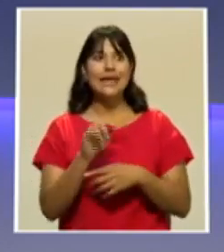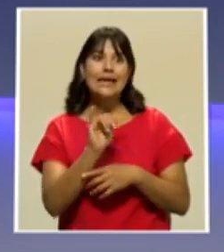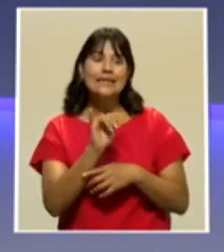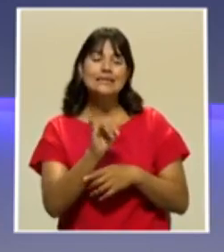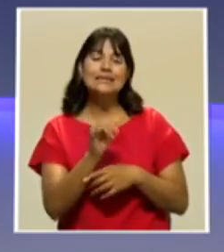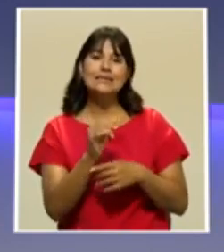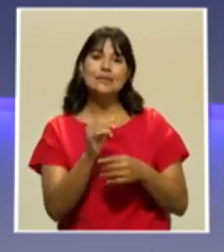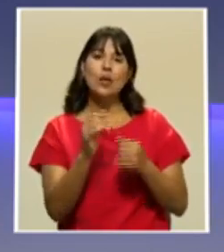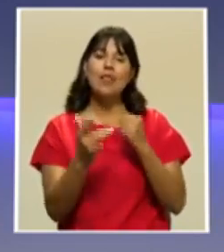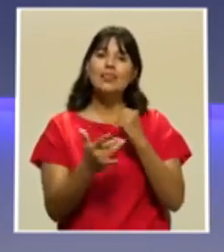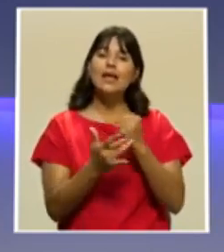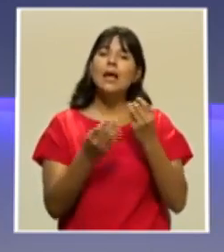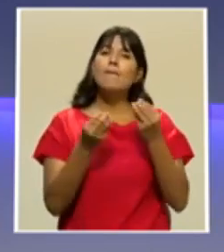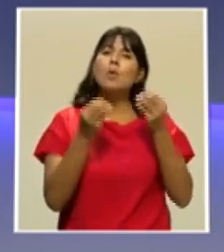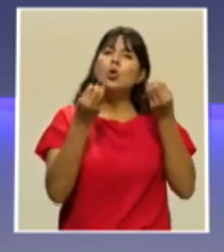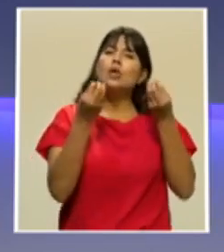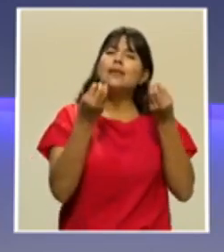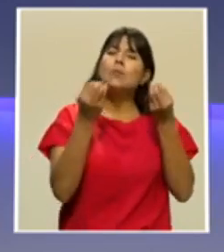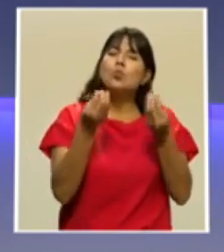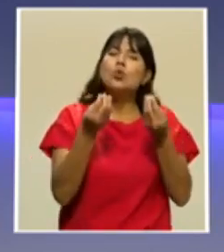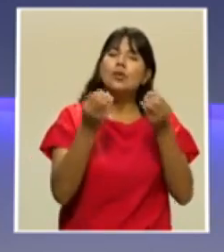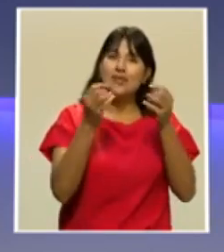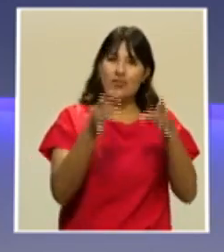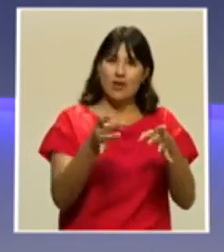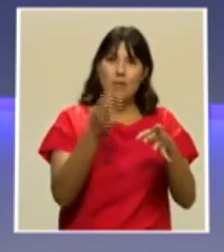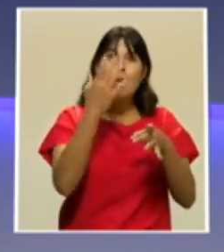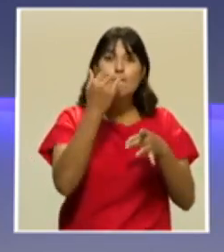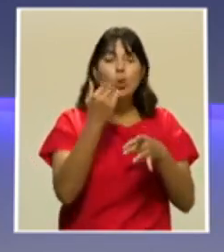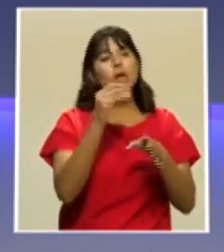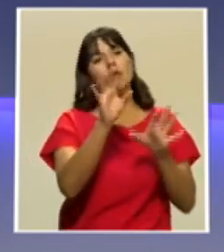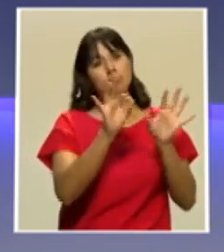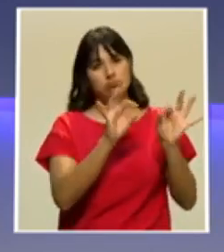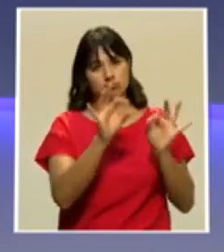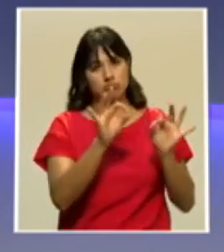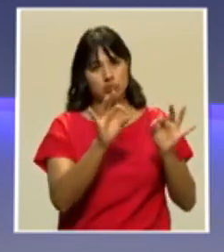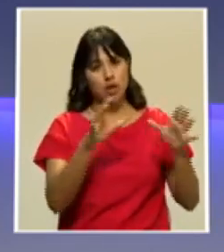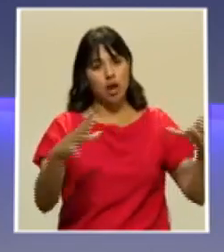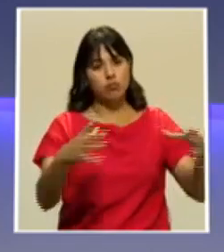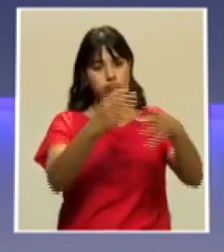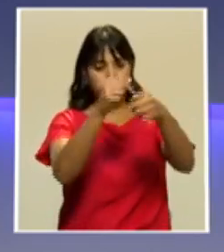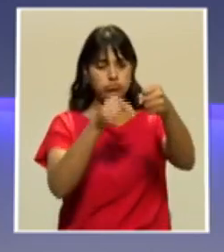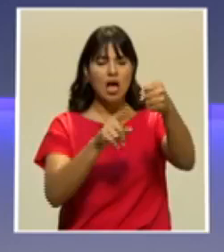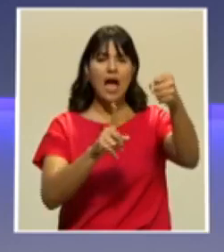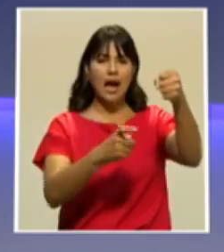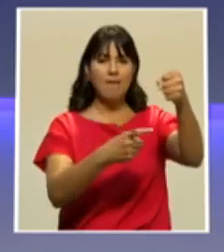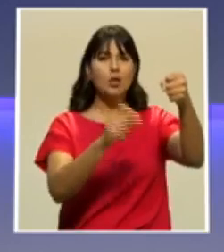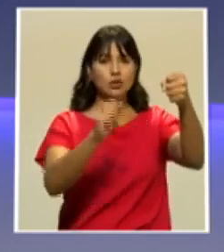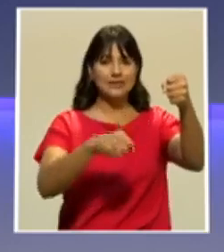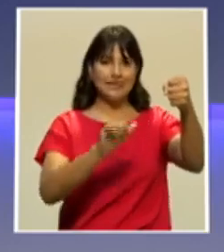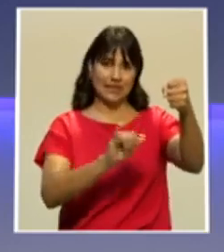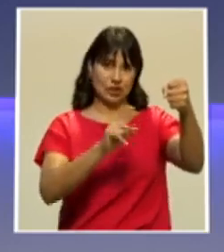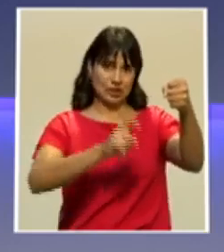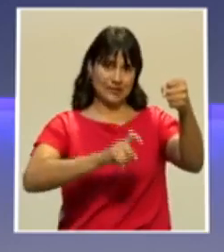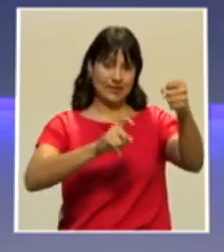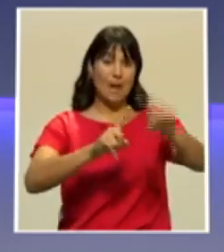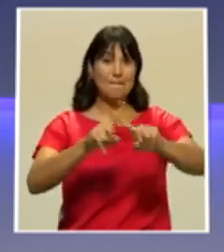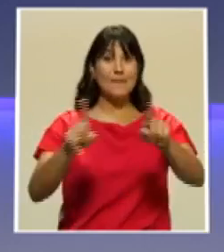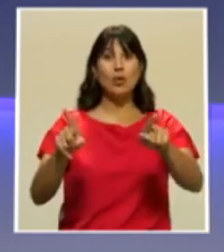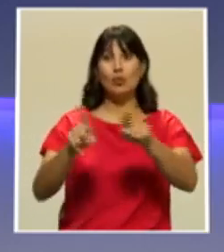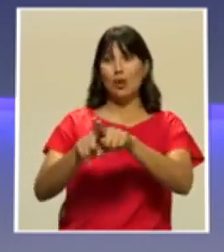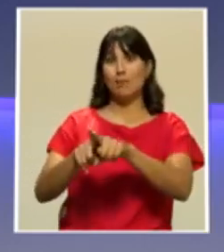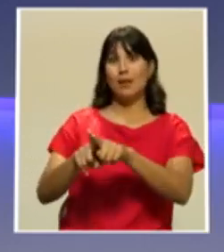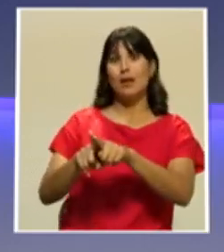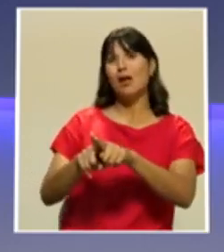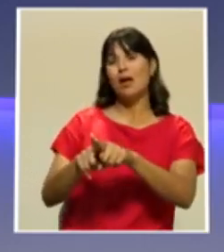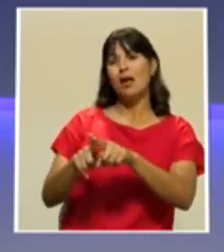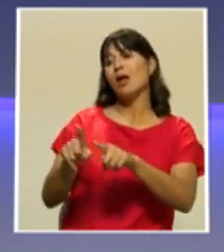que es lo que busca, sino que atrapa también a una enorme cantidad de fauna como tortuga, delfines, tiburones